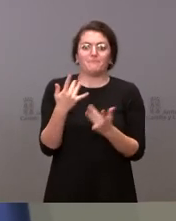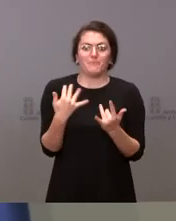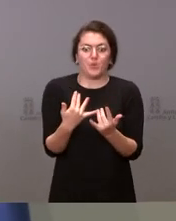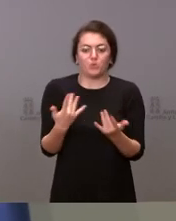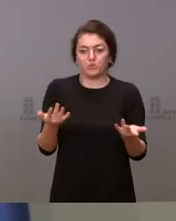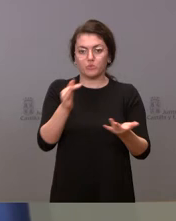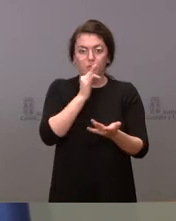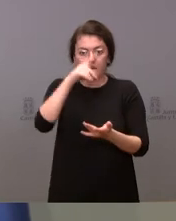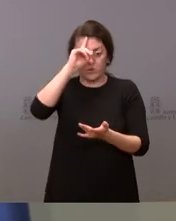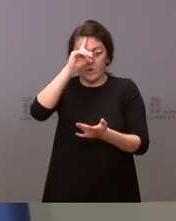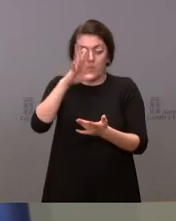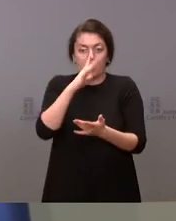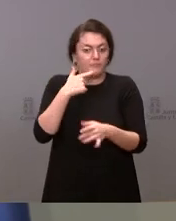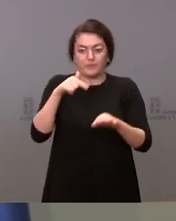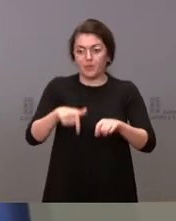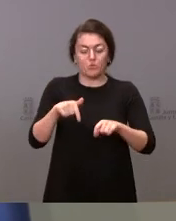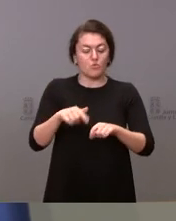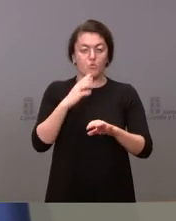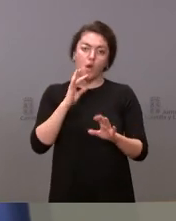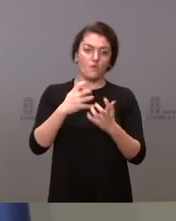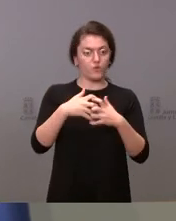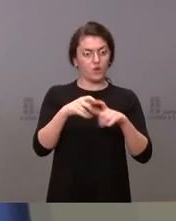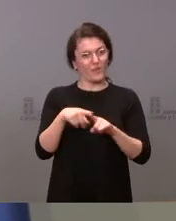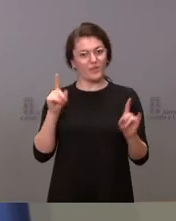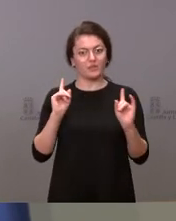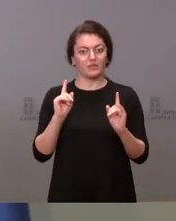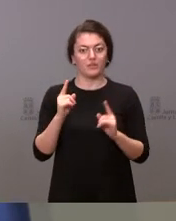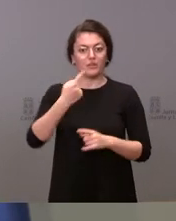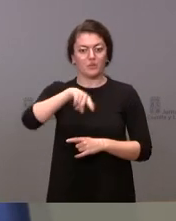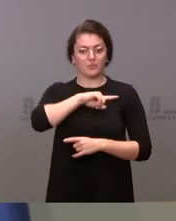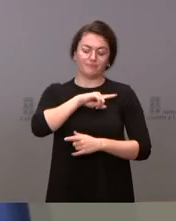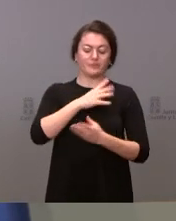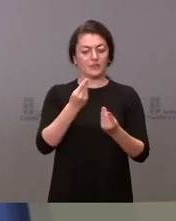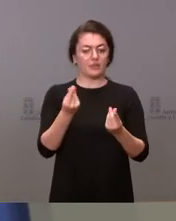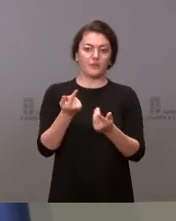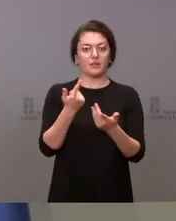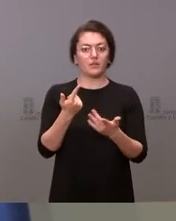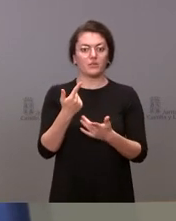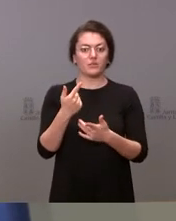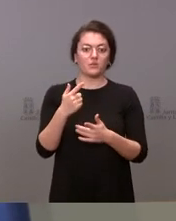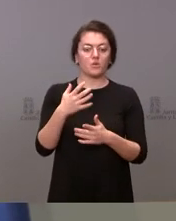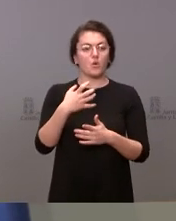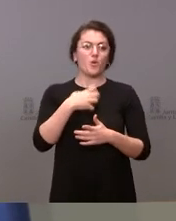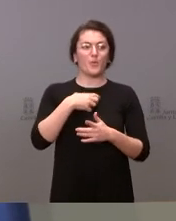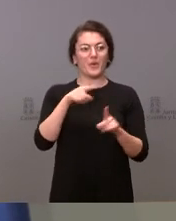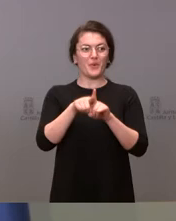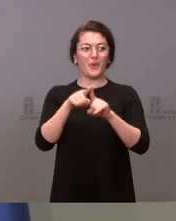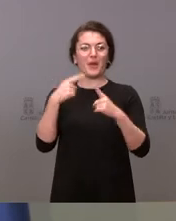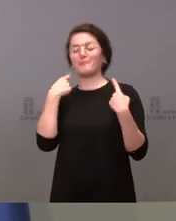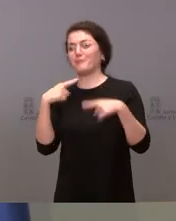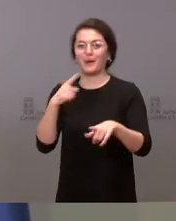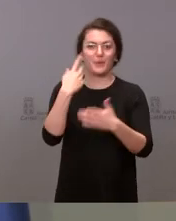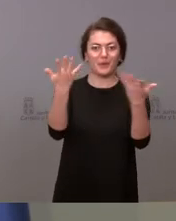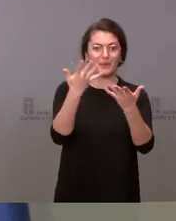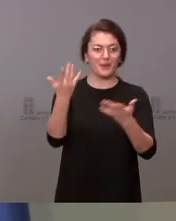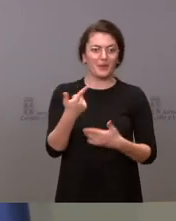Salud Pública. Es que esto no funciona. Sí. Es decir, nosotros no se pueden improvisar las cosas y anunciar las cosas de hoy para mañana porque uno